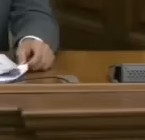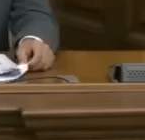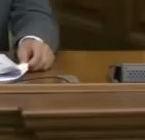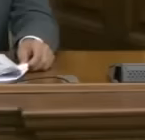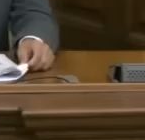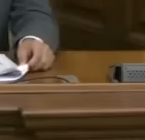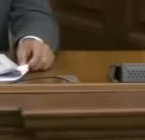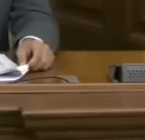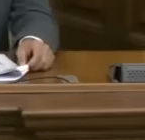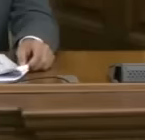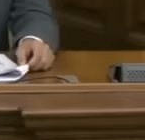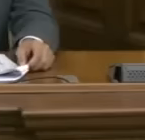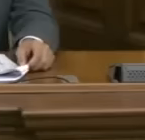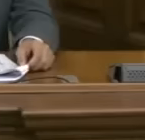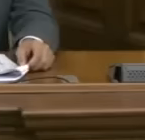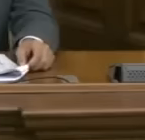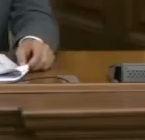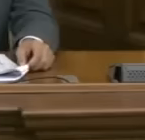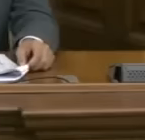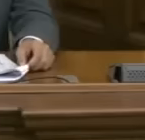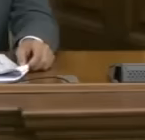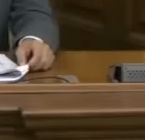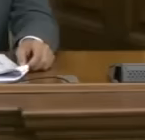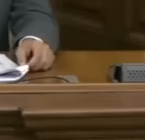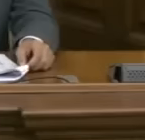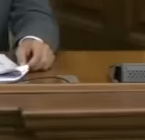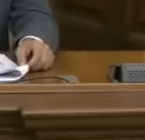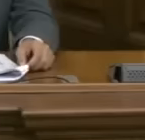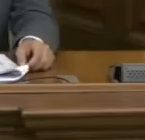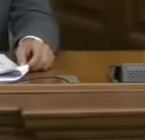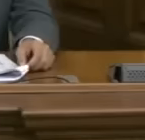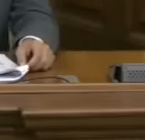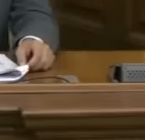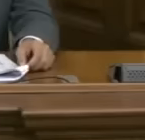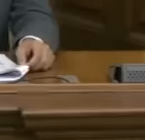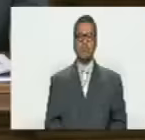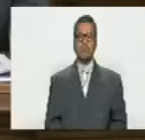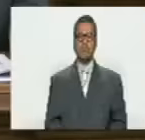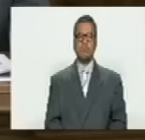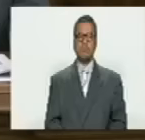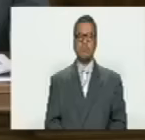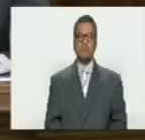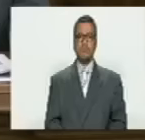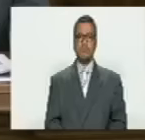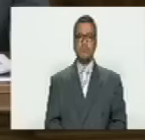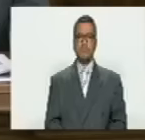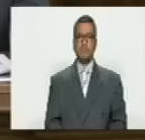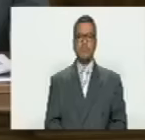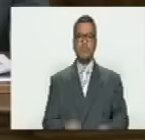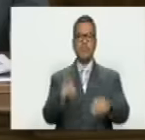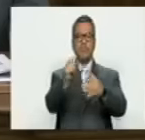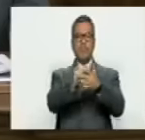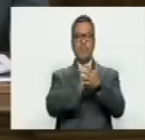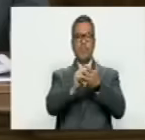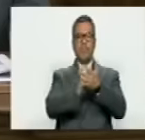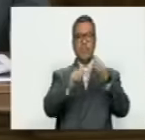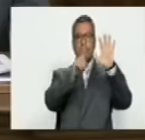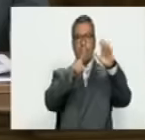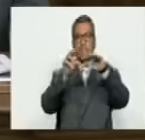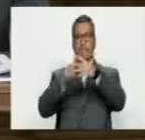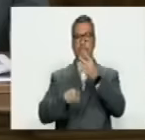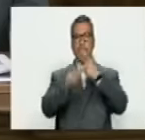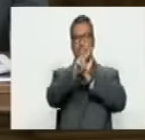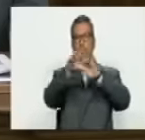de estado en el año 2024 seguido de un debate de acuerdo con lo establecido en los artículos 67 y